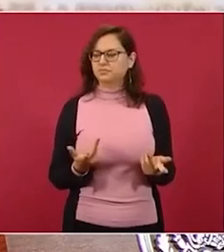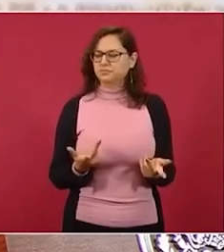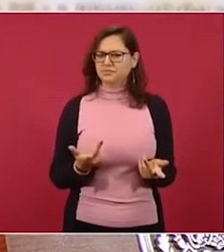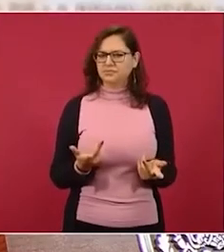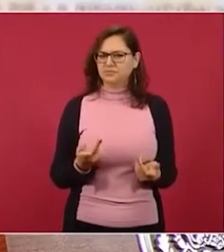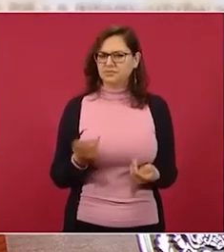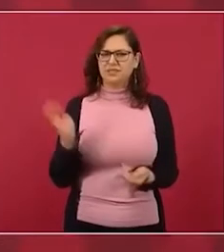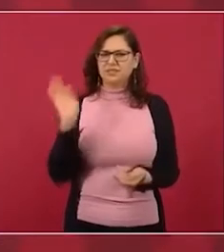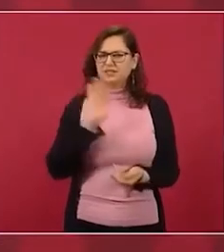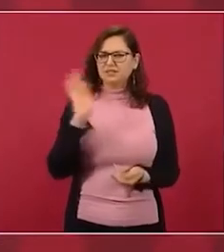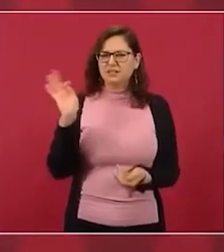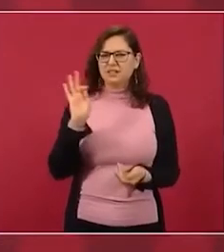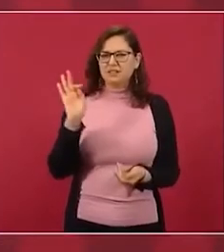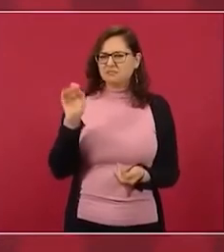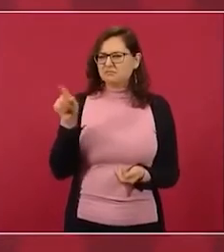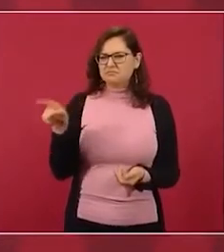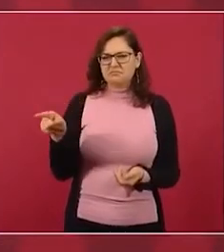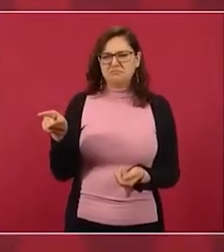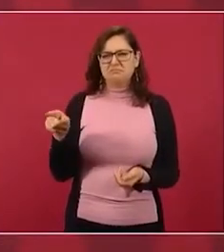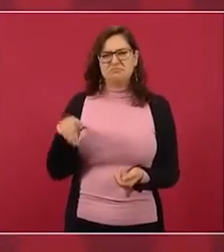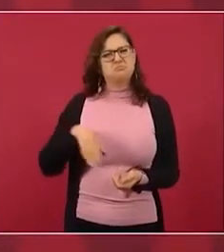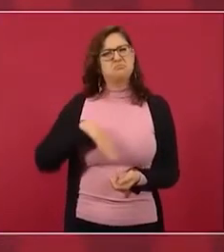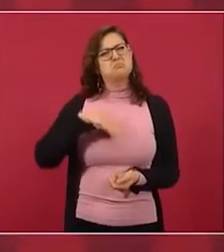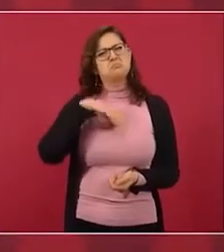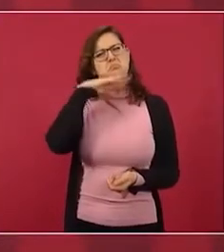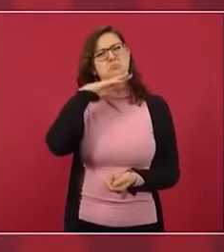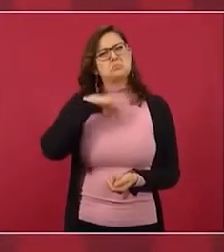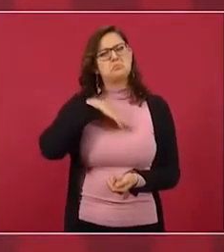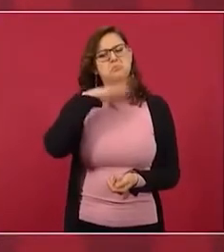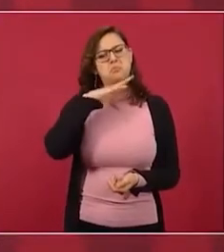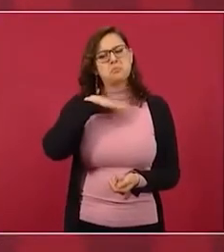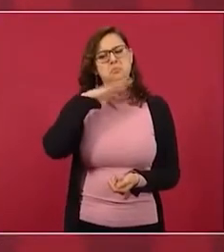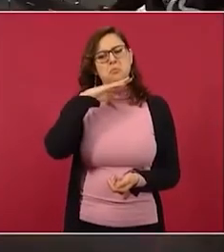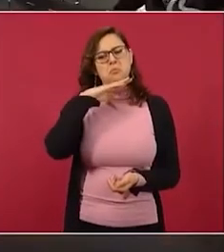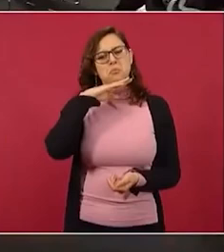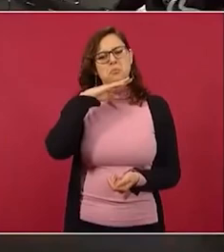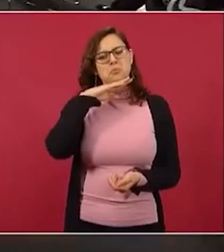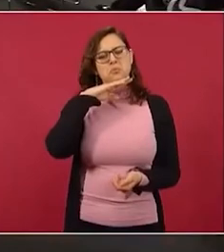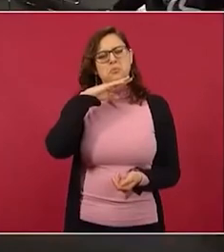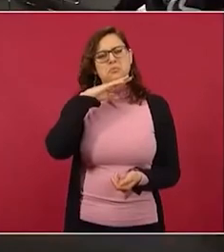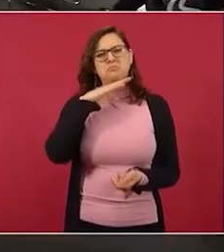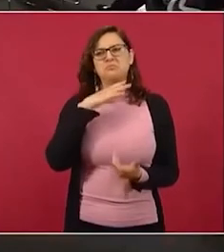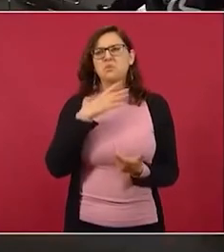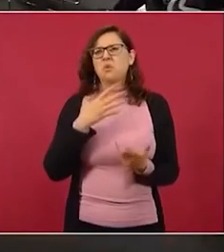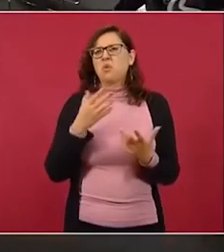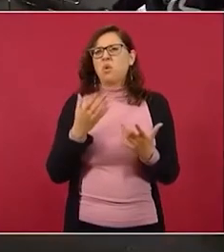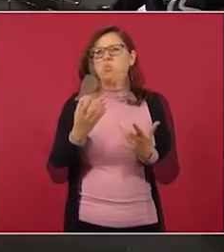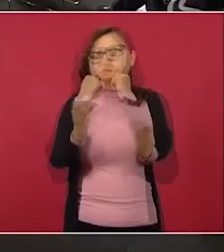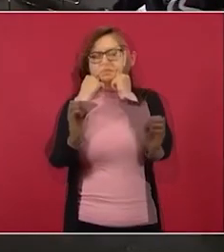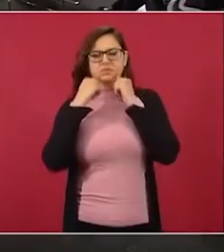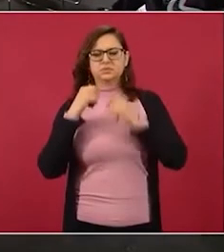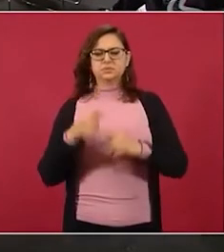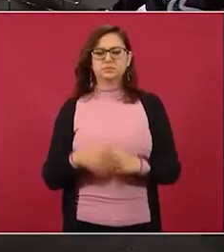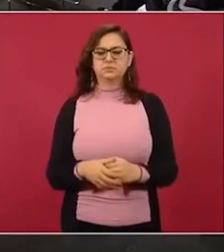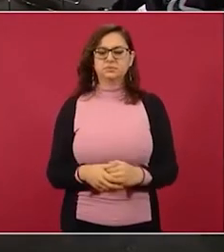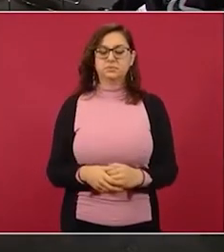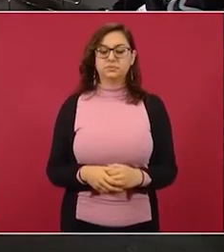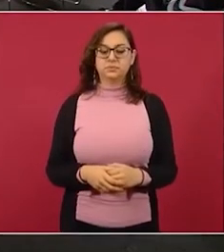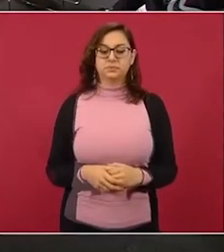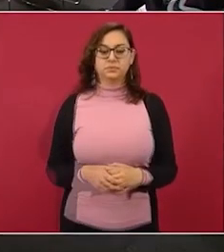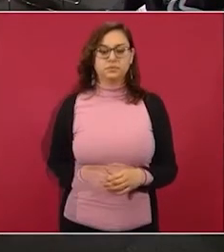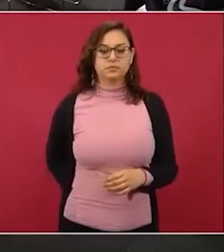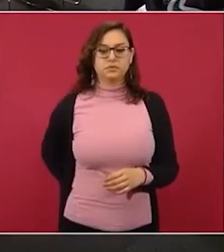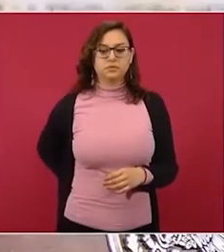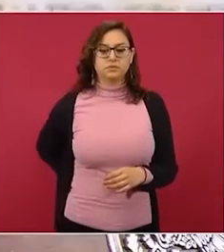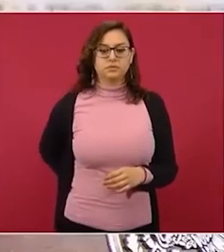o este no les importa hay un